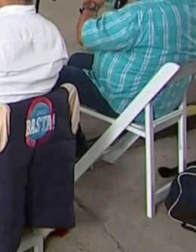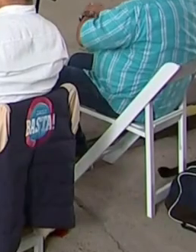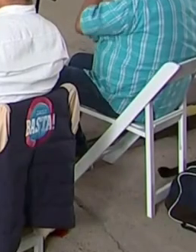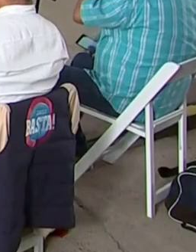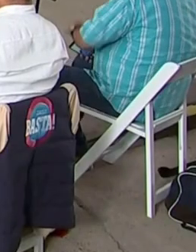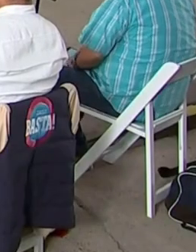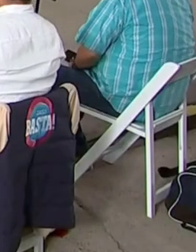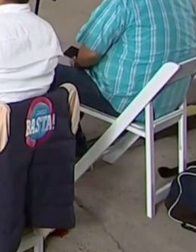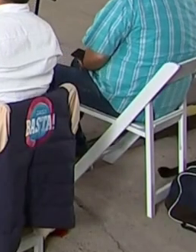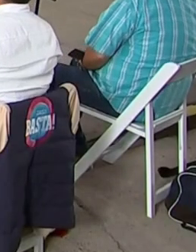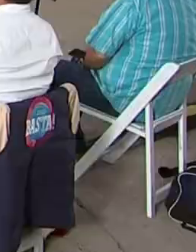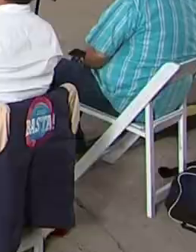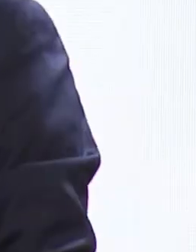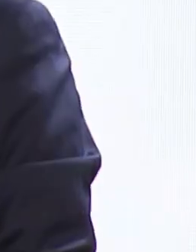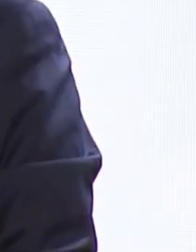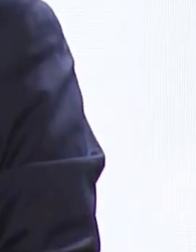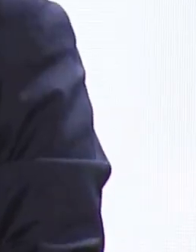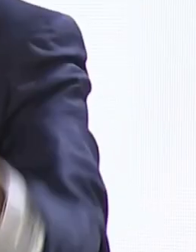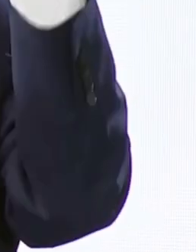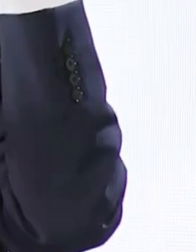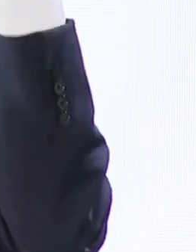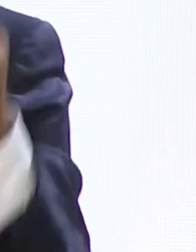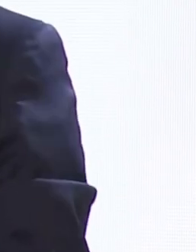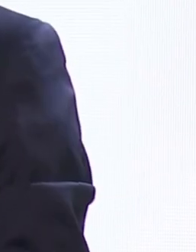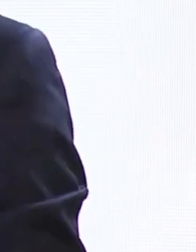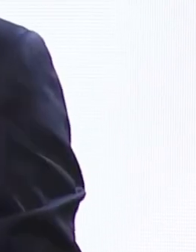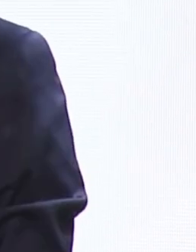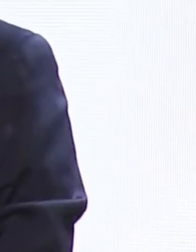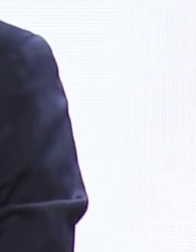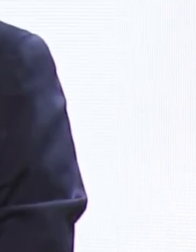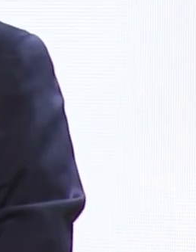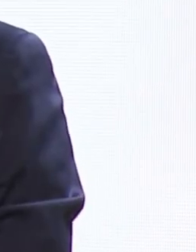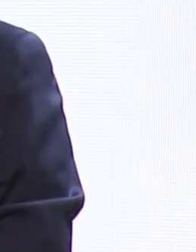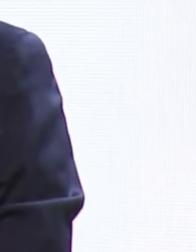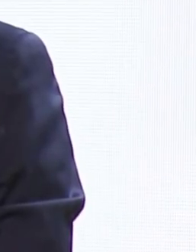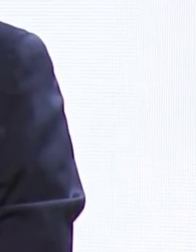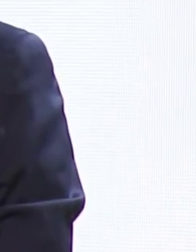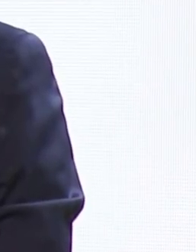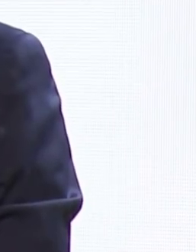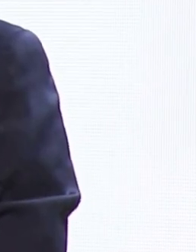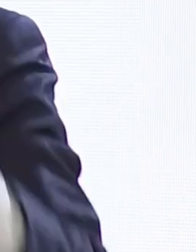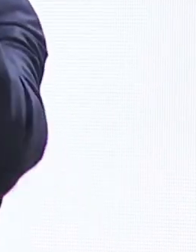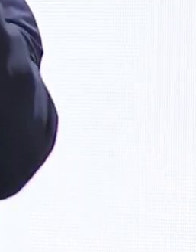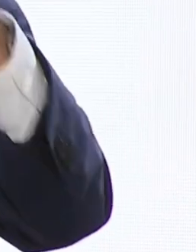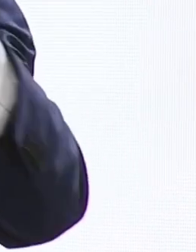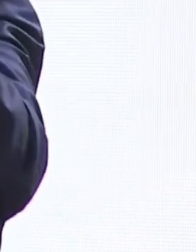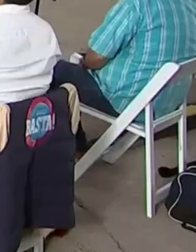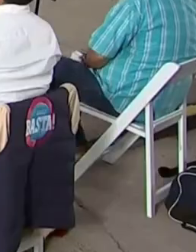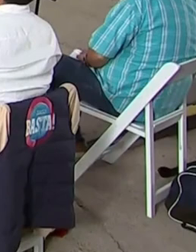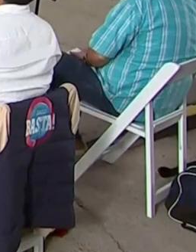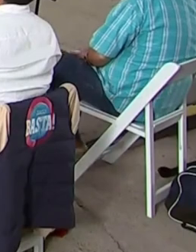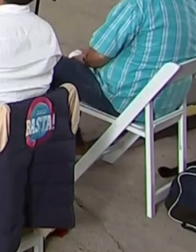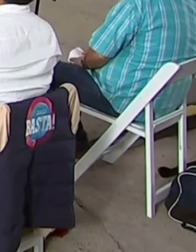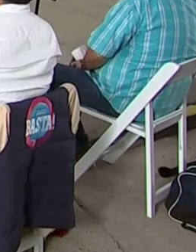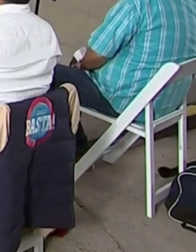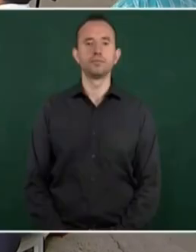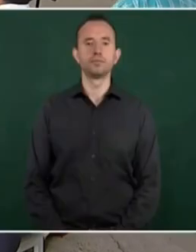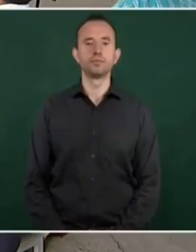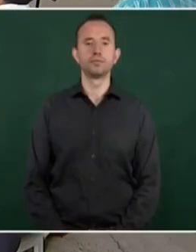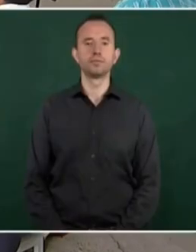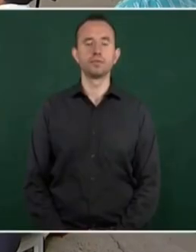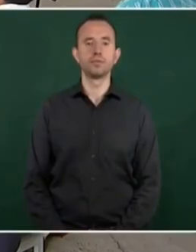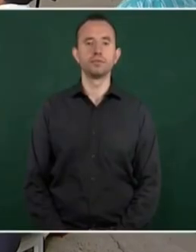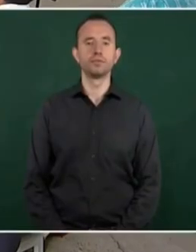Por no condonar impuestos. Entonces, imagínense cómo están. Y tienen sus aparatos,